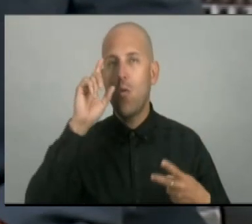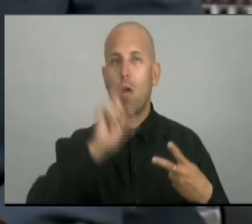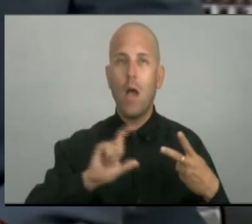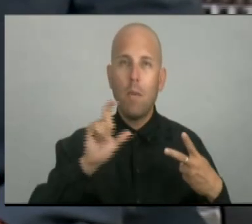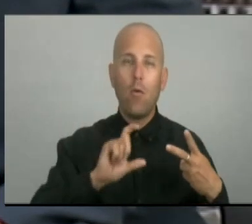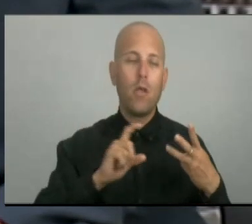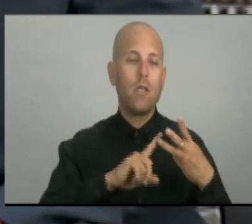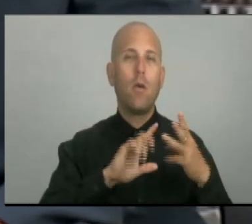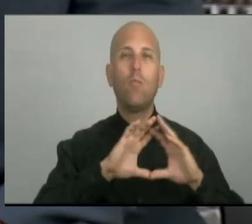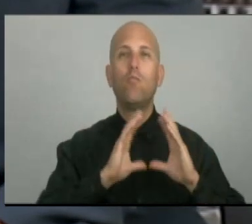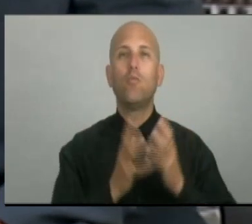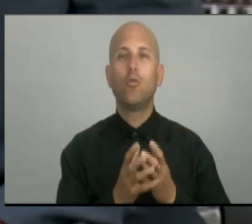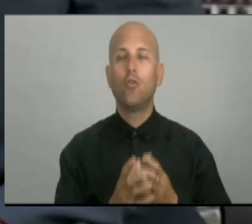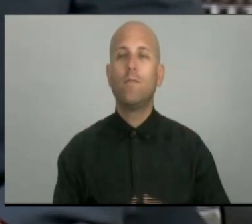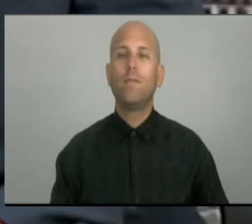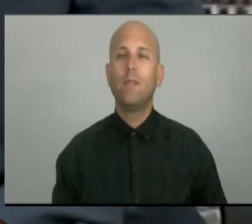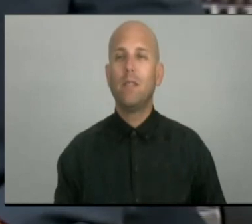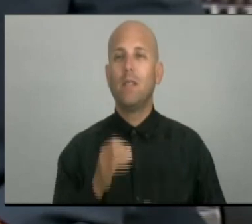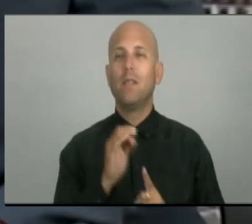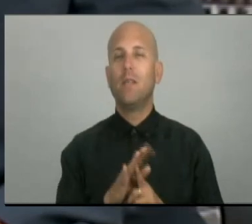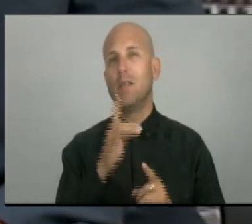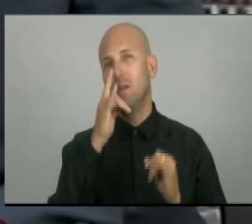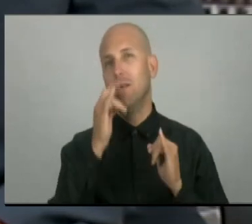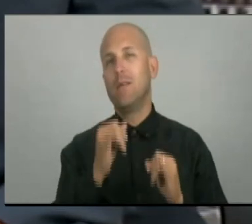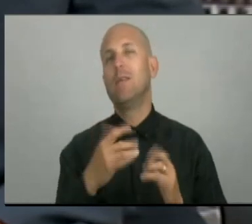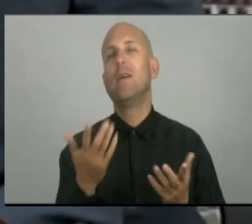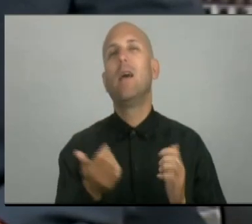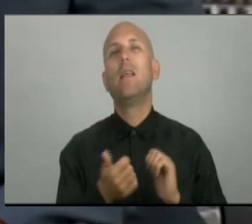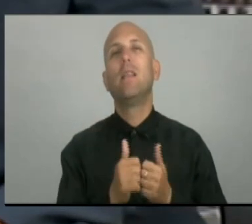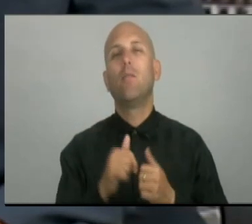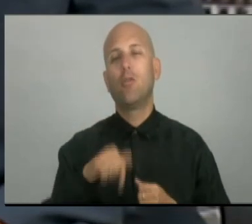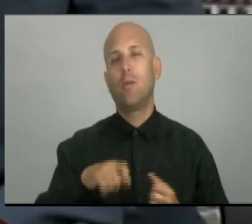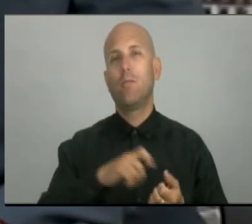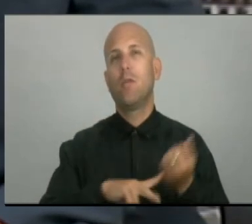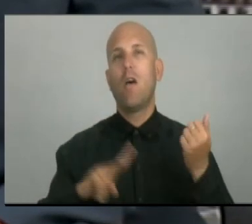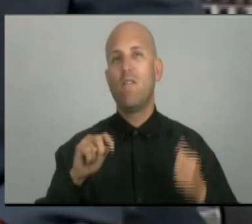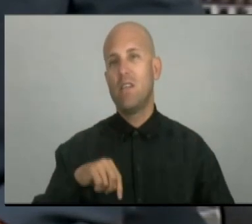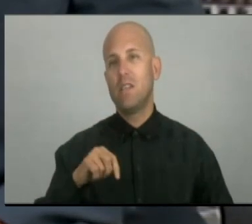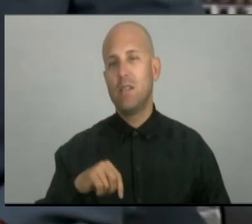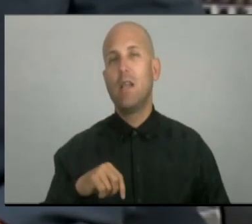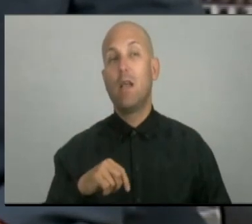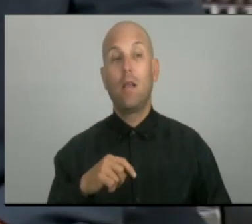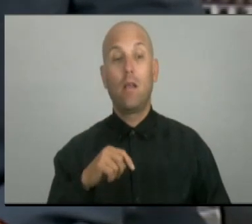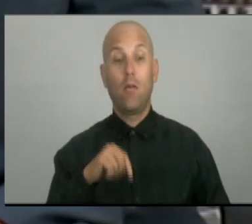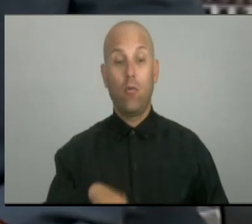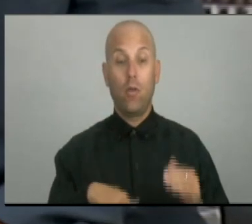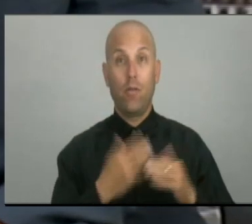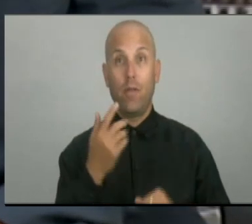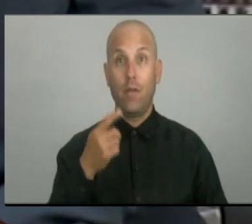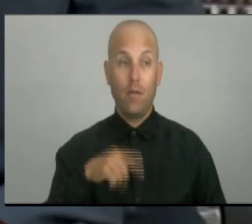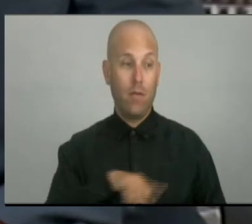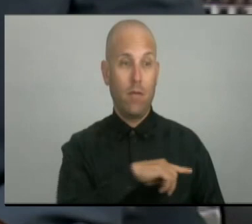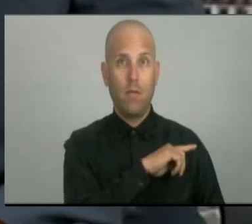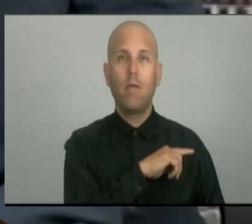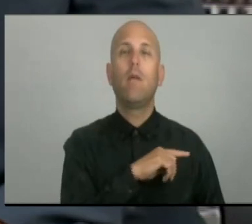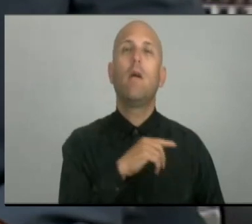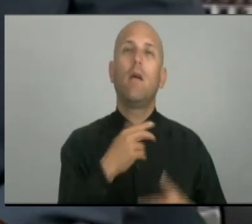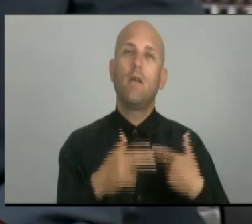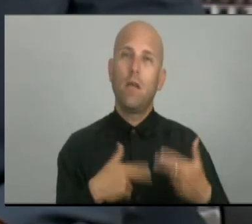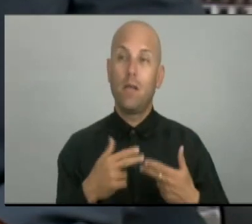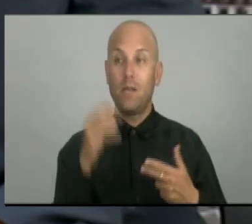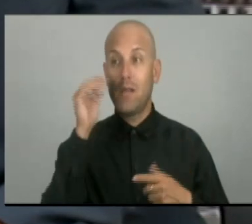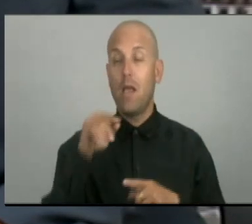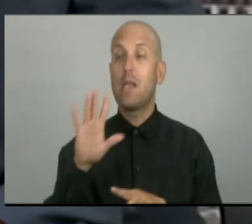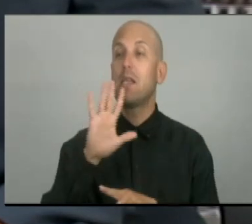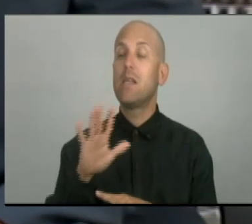durante la última semana. Y comienzo con el deporte provincial porque hubo actividades previas a esta celebración del